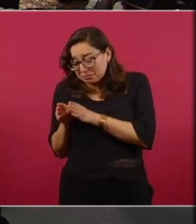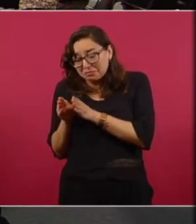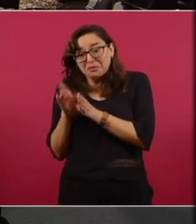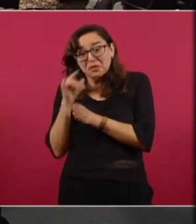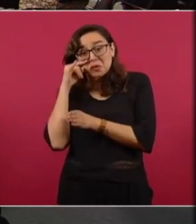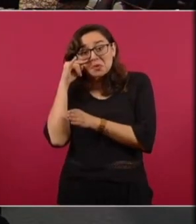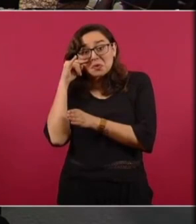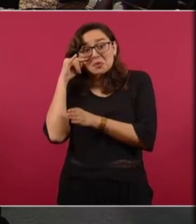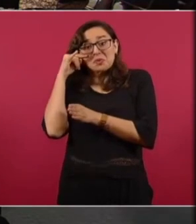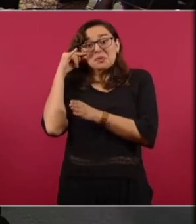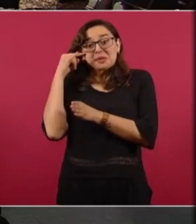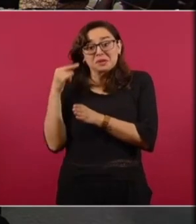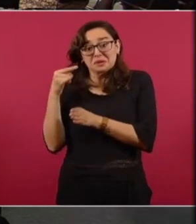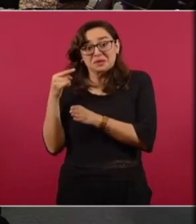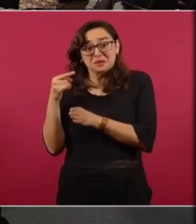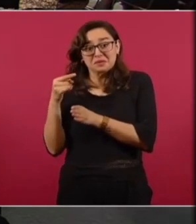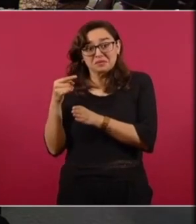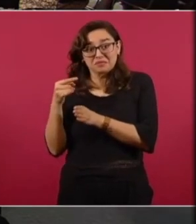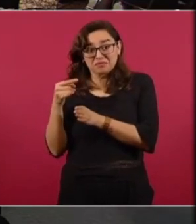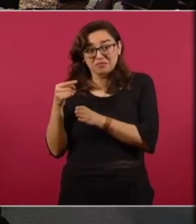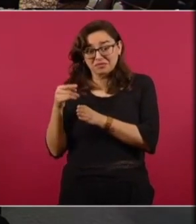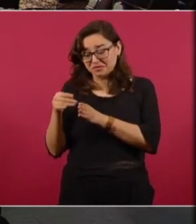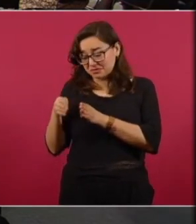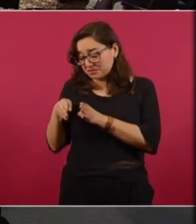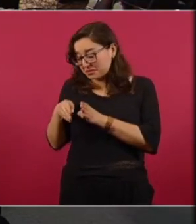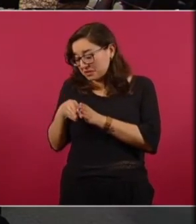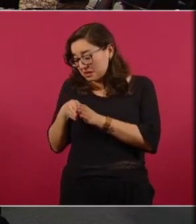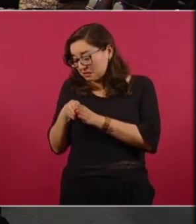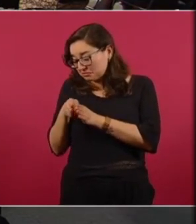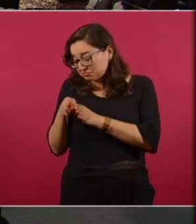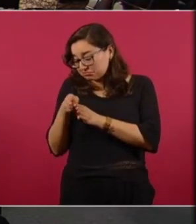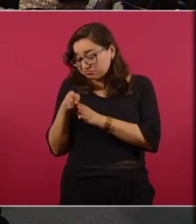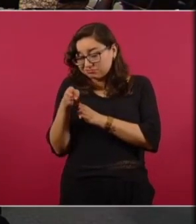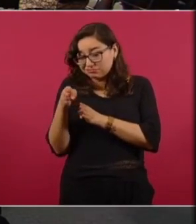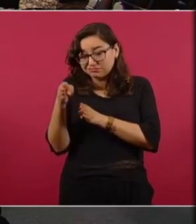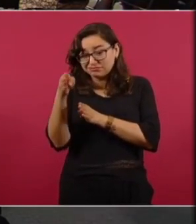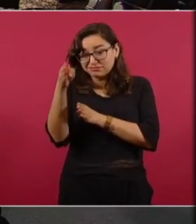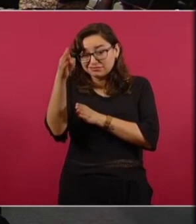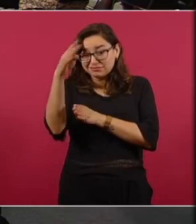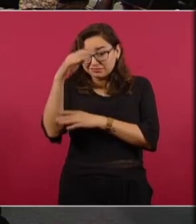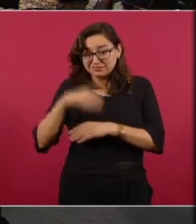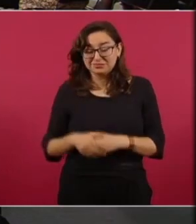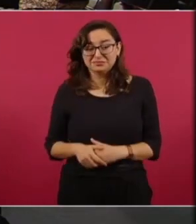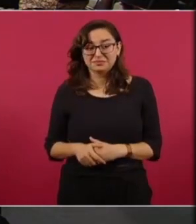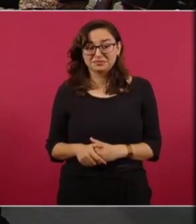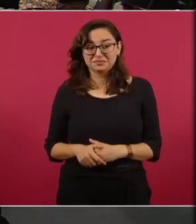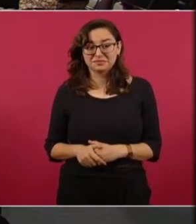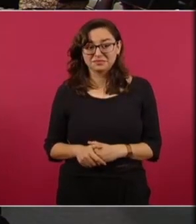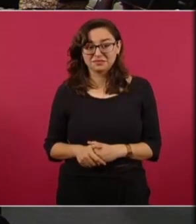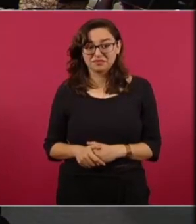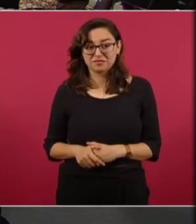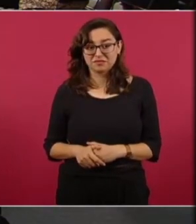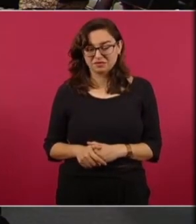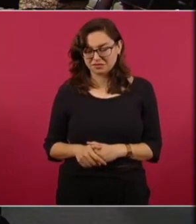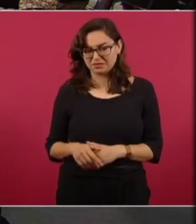campaña de desprestigio porque hay grandes intereses y principalmente en el tramo 5